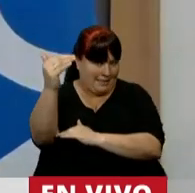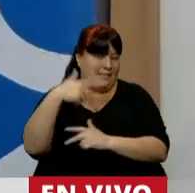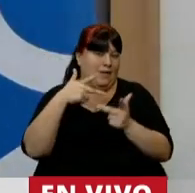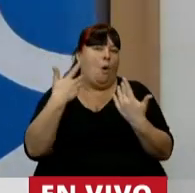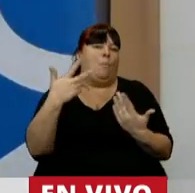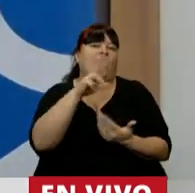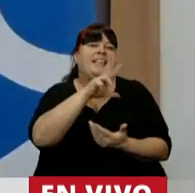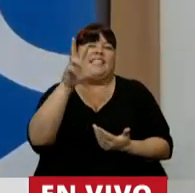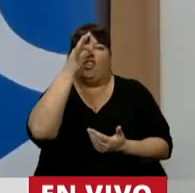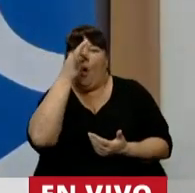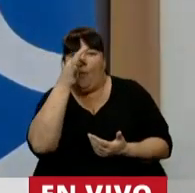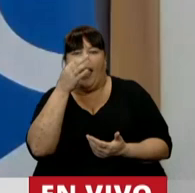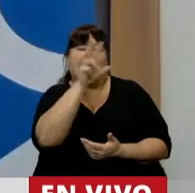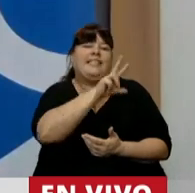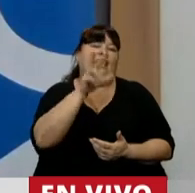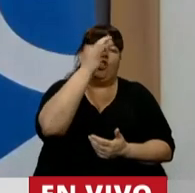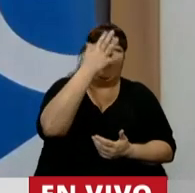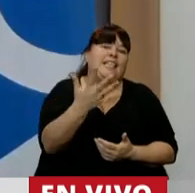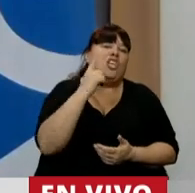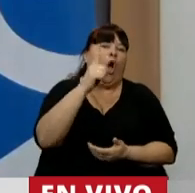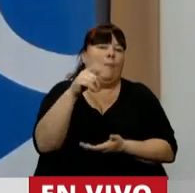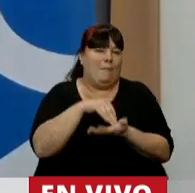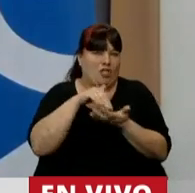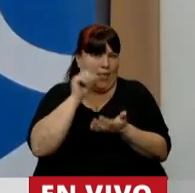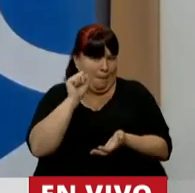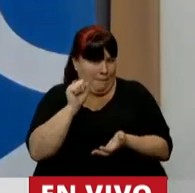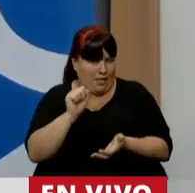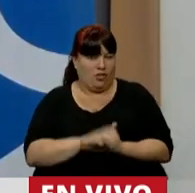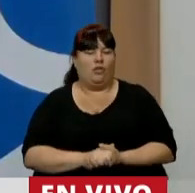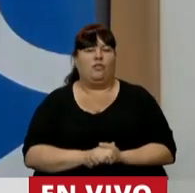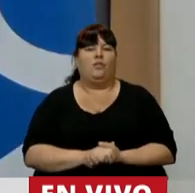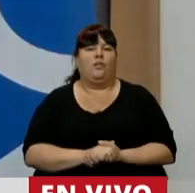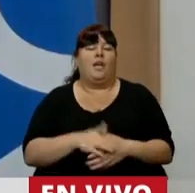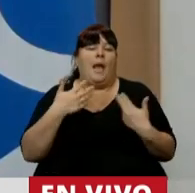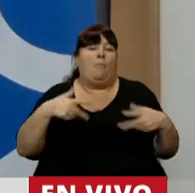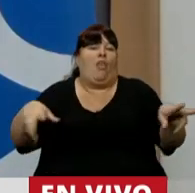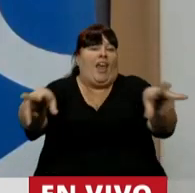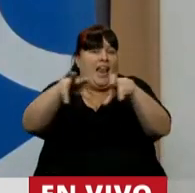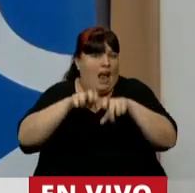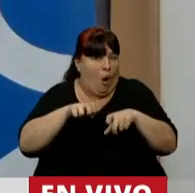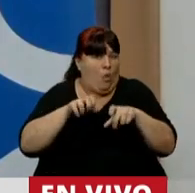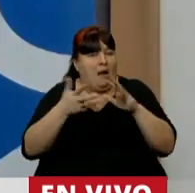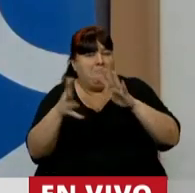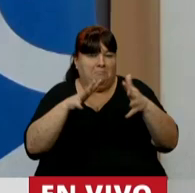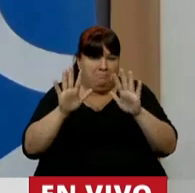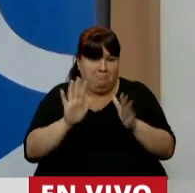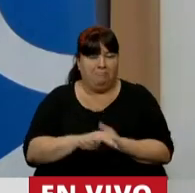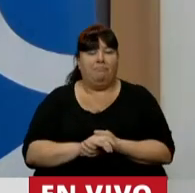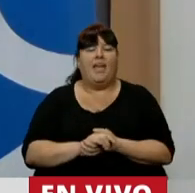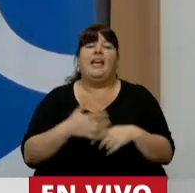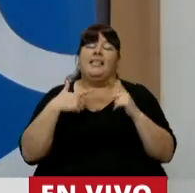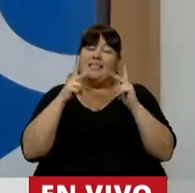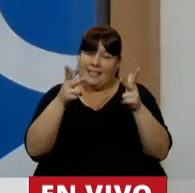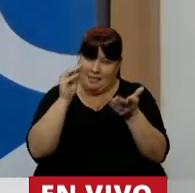que pueden ser 320 325 mil millones de pesos lo que se puede recaudar de manera estimada déjeme